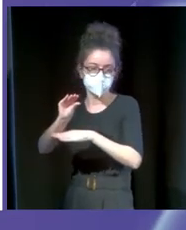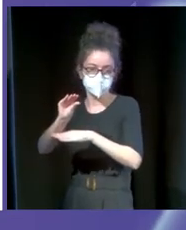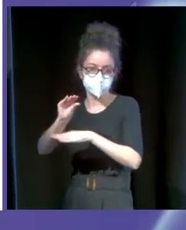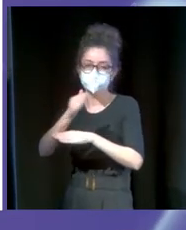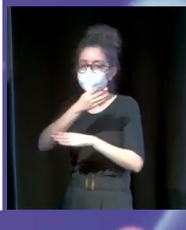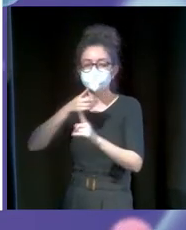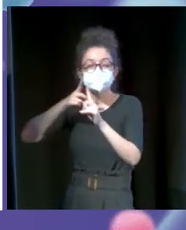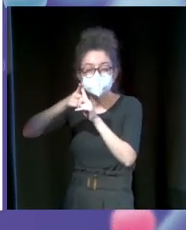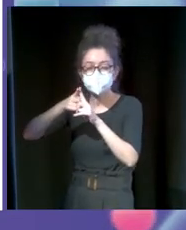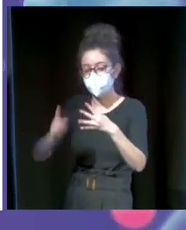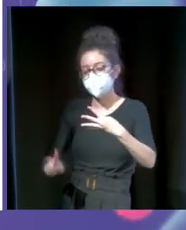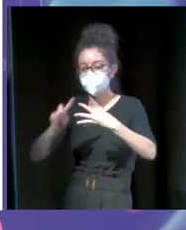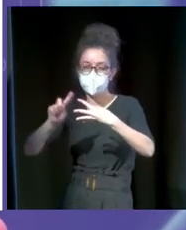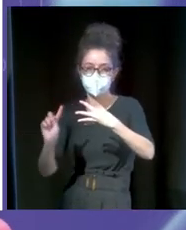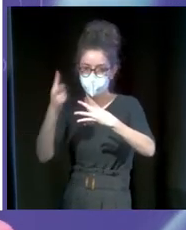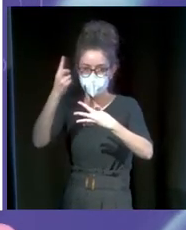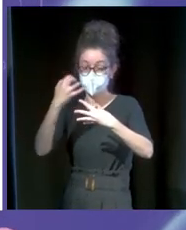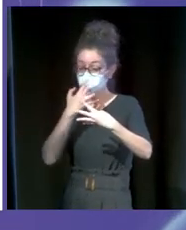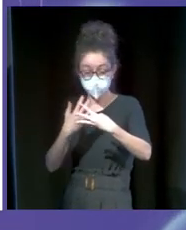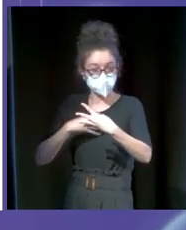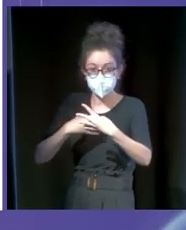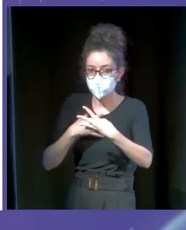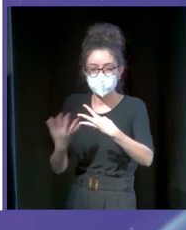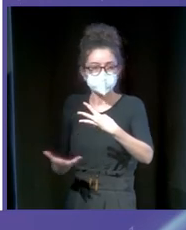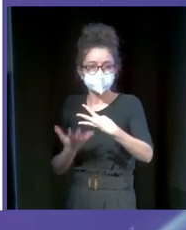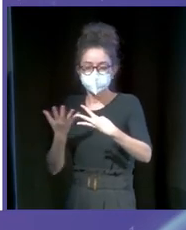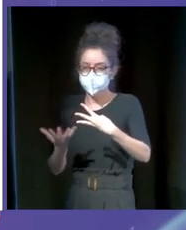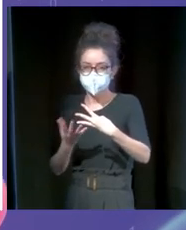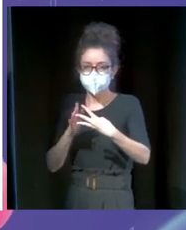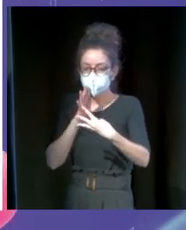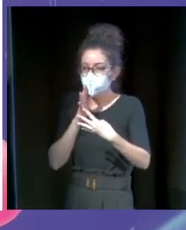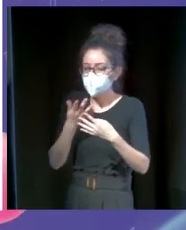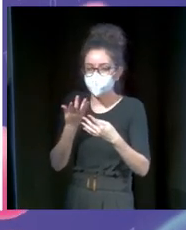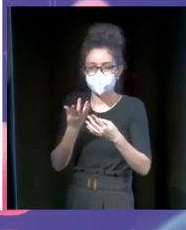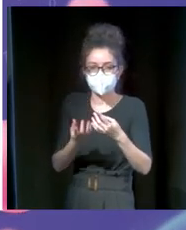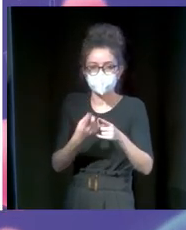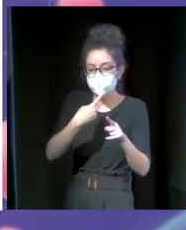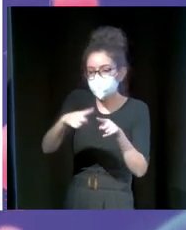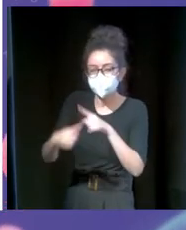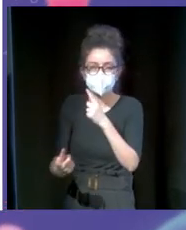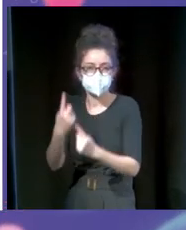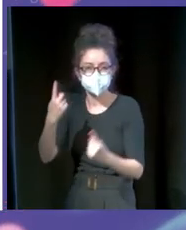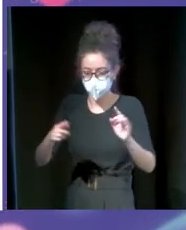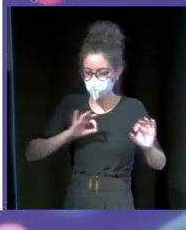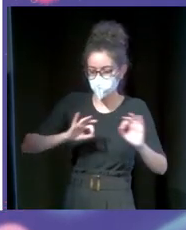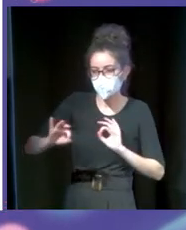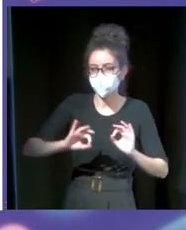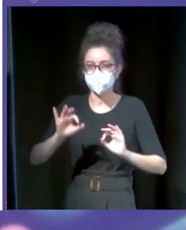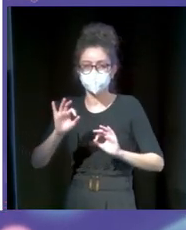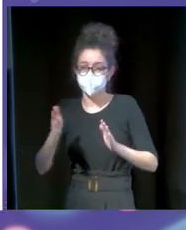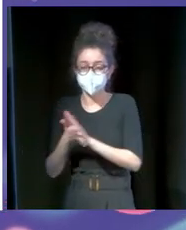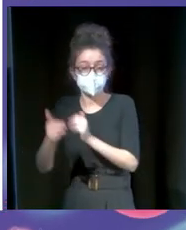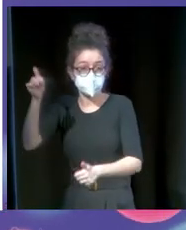los primeros. Si por una parte no podemos serlo porque además hay ciertos productos que son más complicados porque son teatro y hay más competencia,